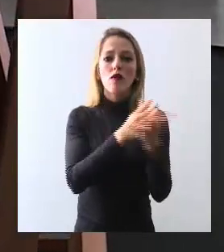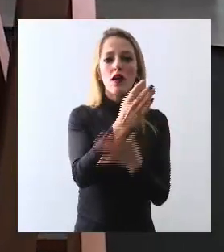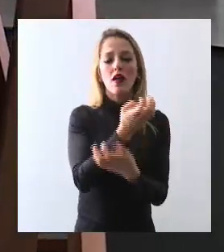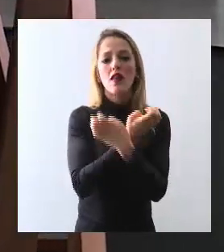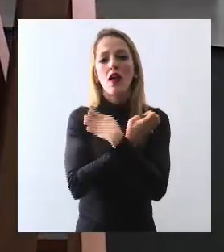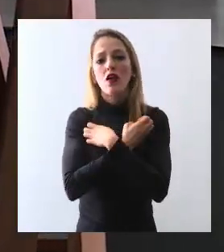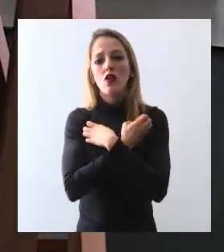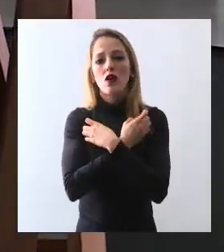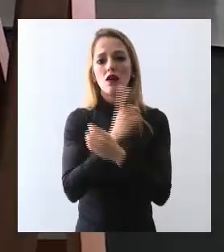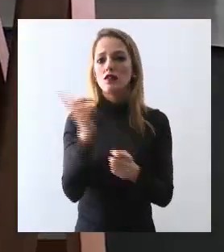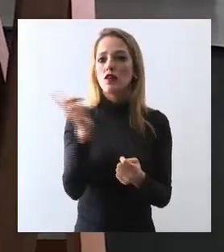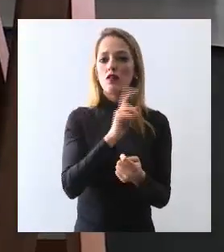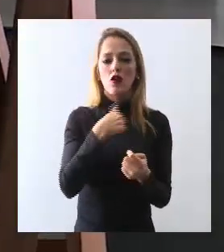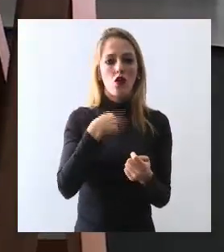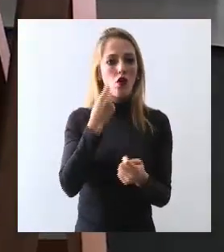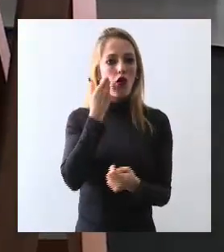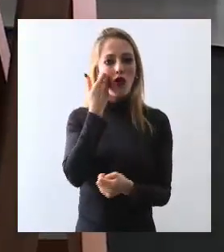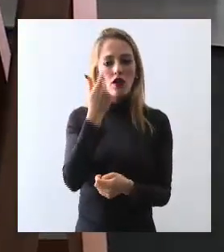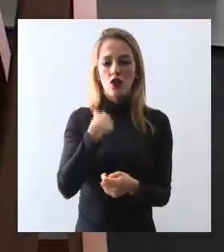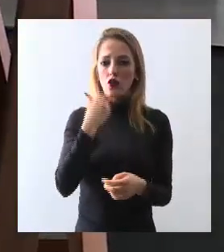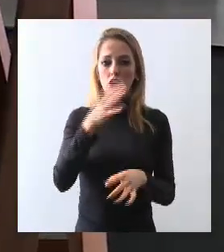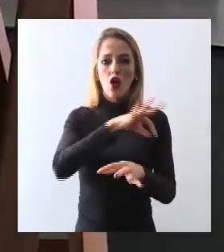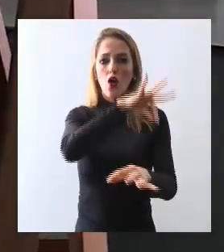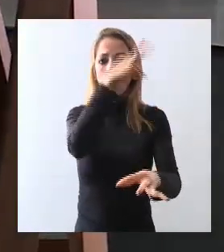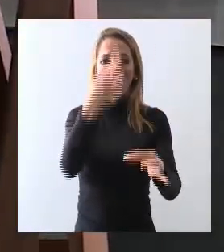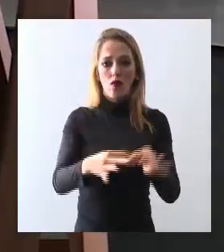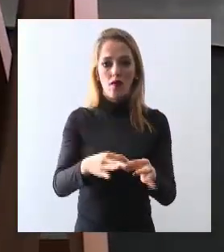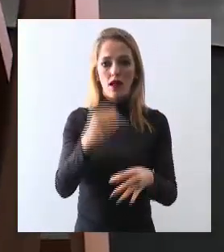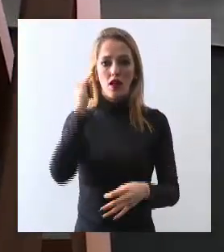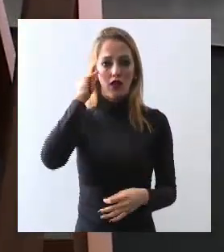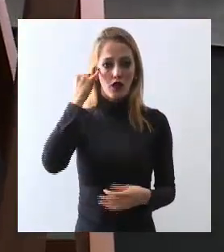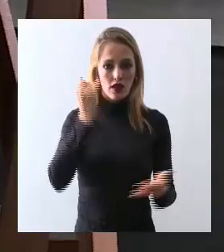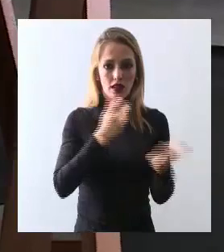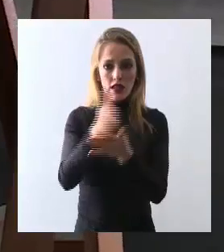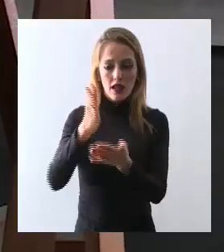la educación por falta de recursos económicos. Muy bien.